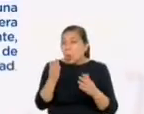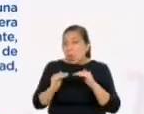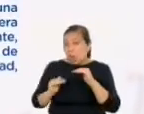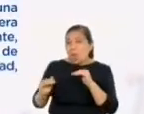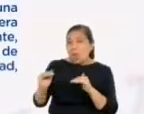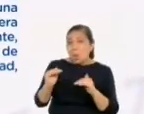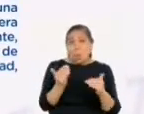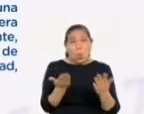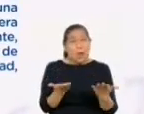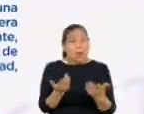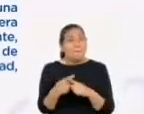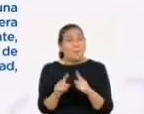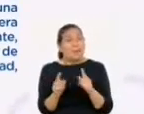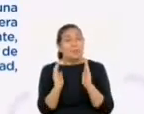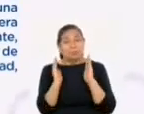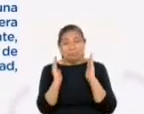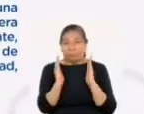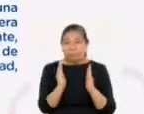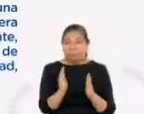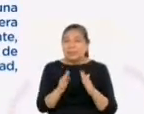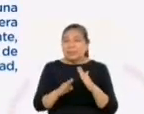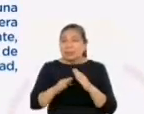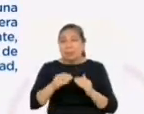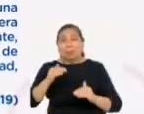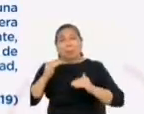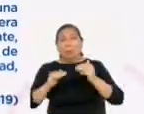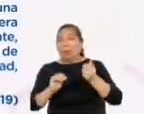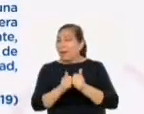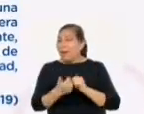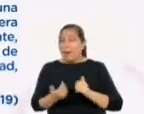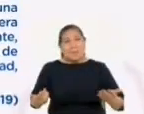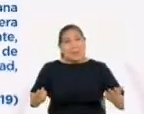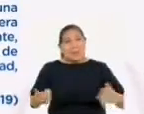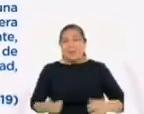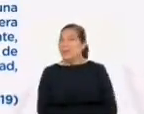reciprocidad, aunque asimétrica, estaba siendo alterada.